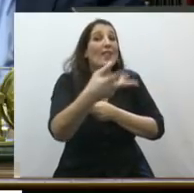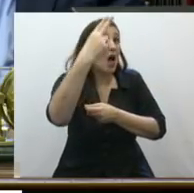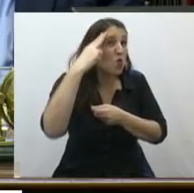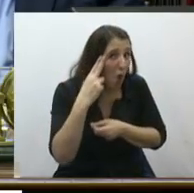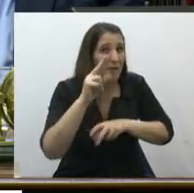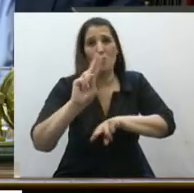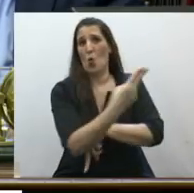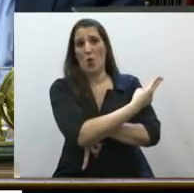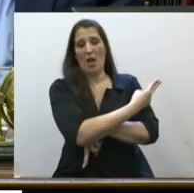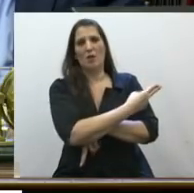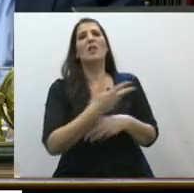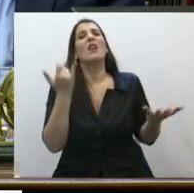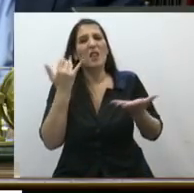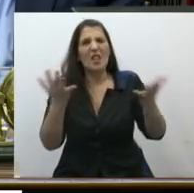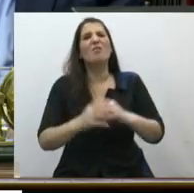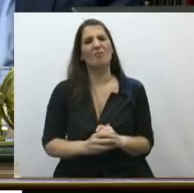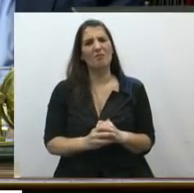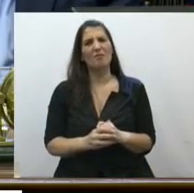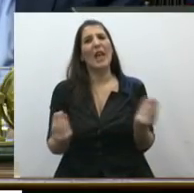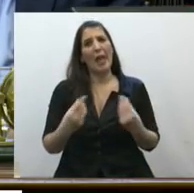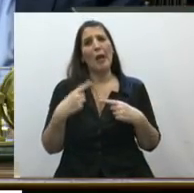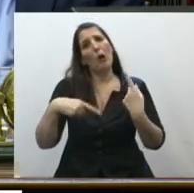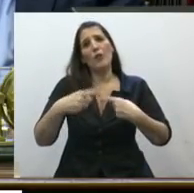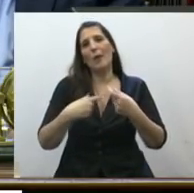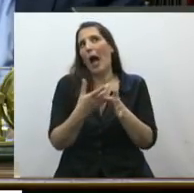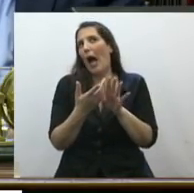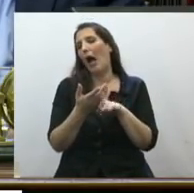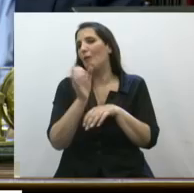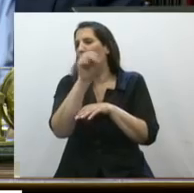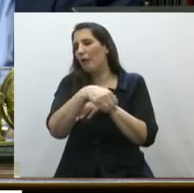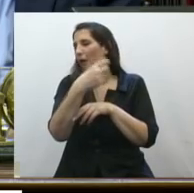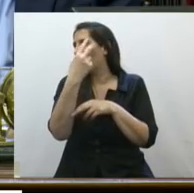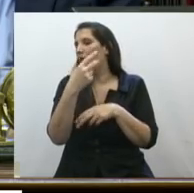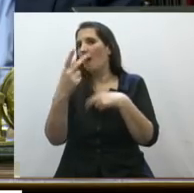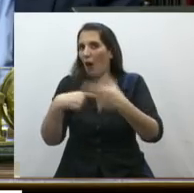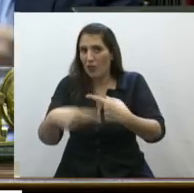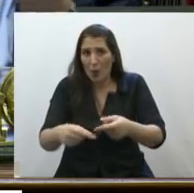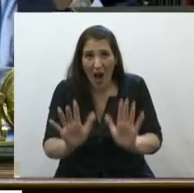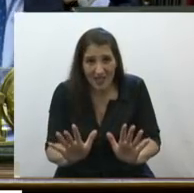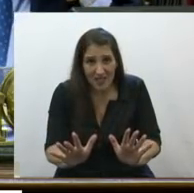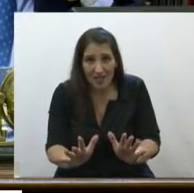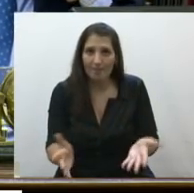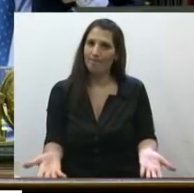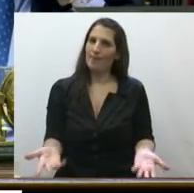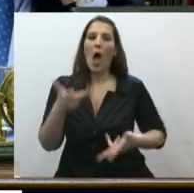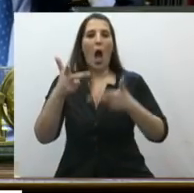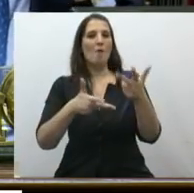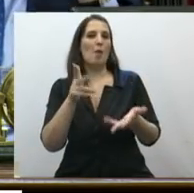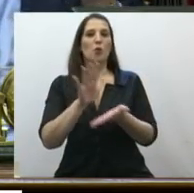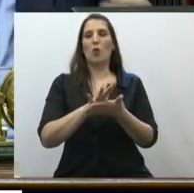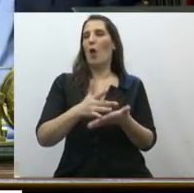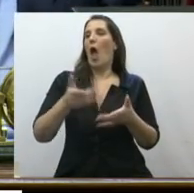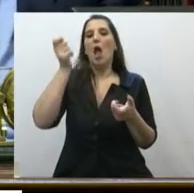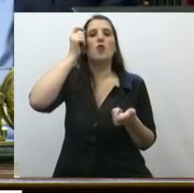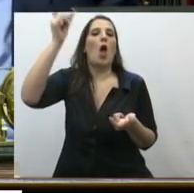¿Qué vamos a hacer? ¿Vamos a seguir haciéndonos los distraídos? ¿Vamos a seguir hablando sobre el statu quo ideal?